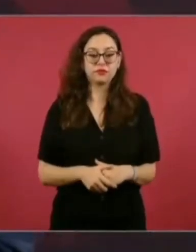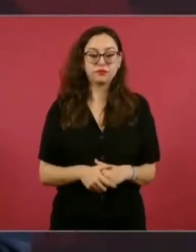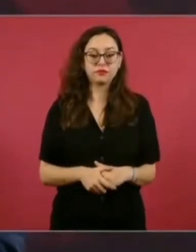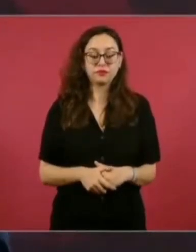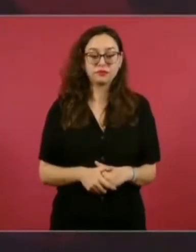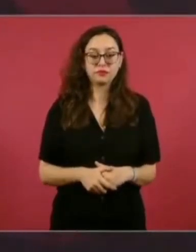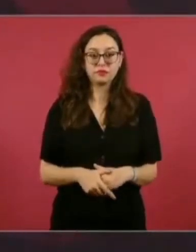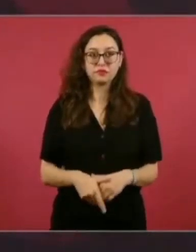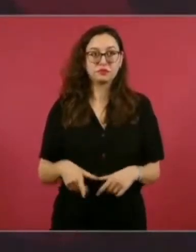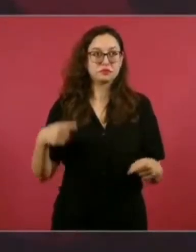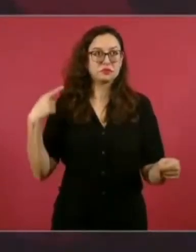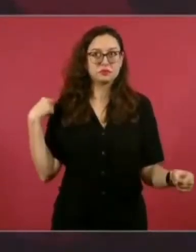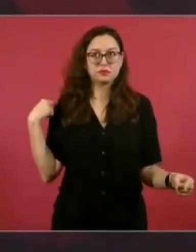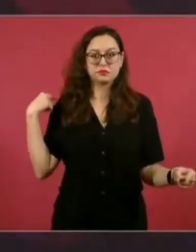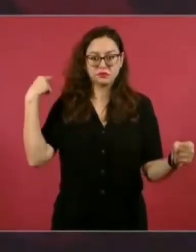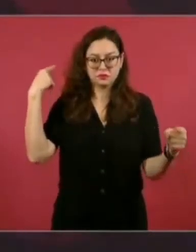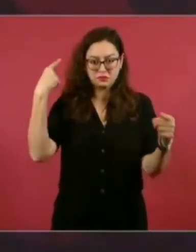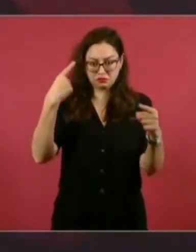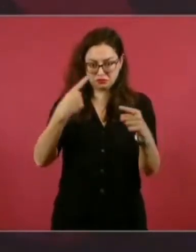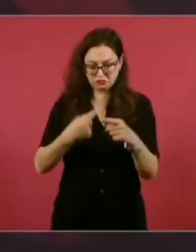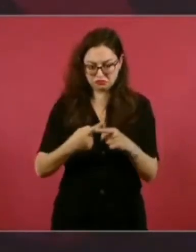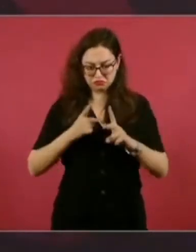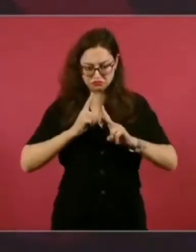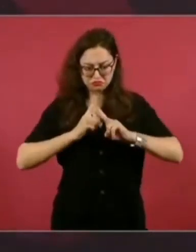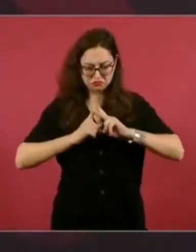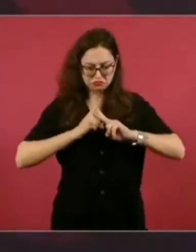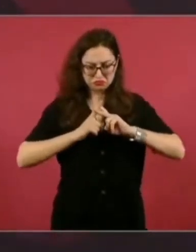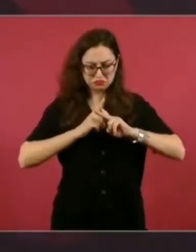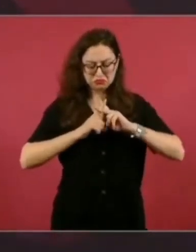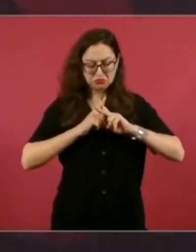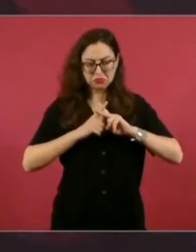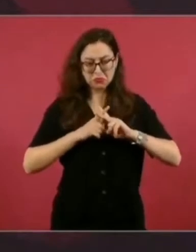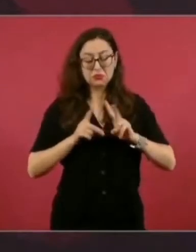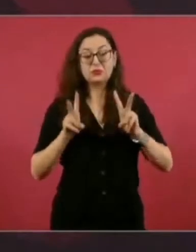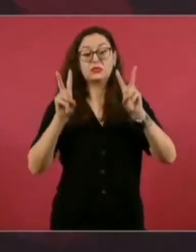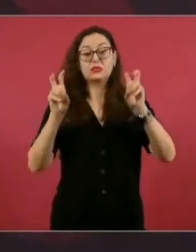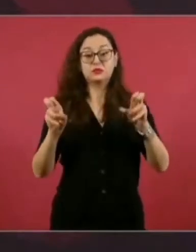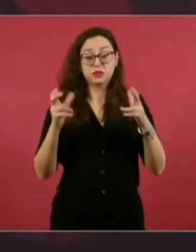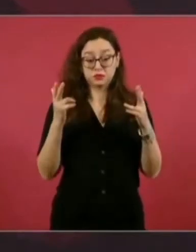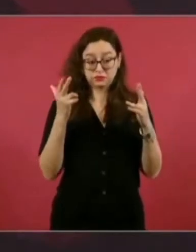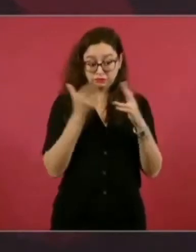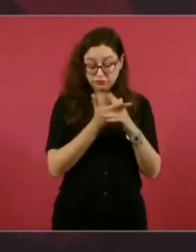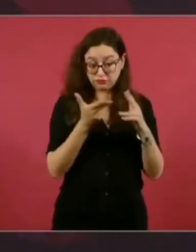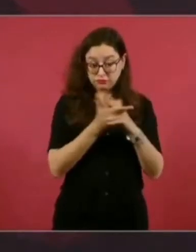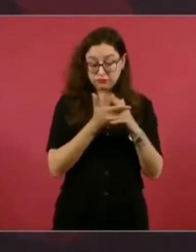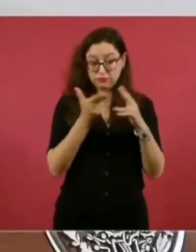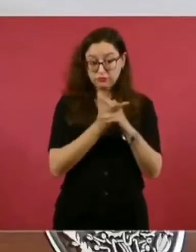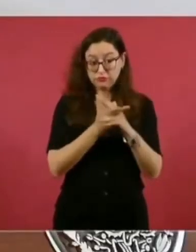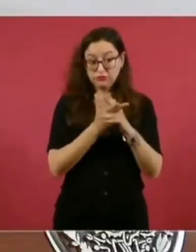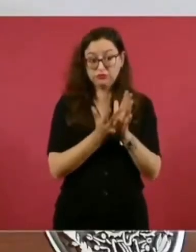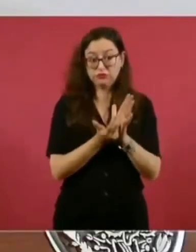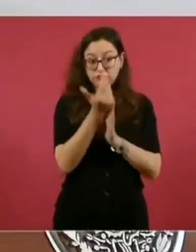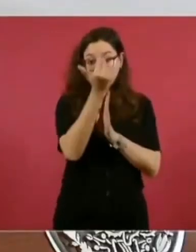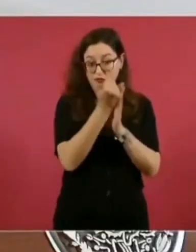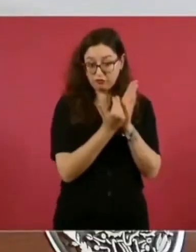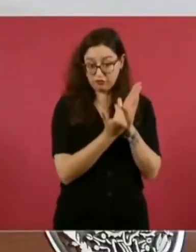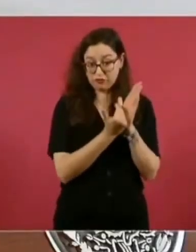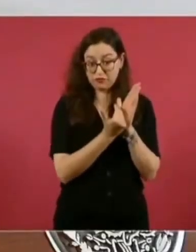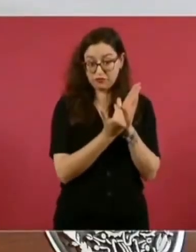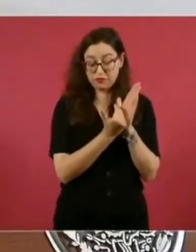hasta ahora, de acuerdo a nuestros datos, en el caso de homicidios, por ejemplo, tenemos una disminución